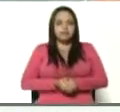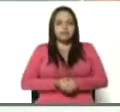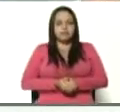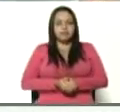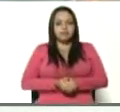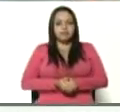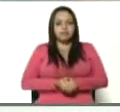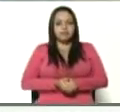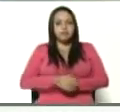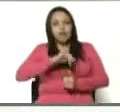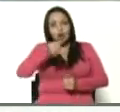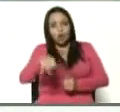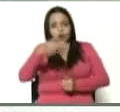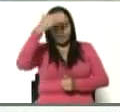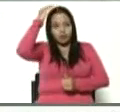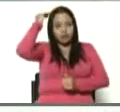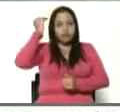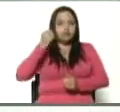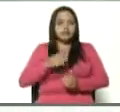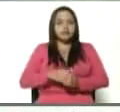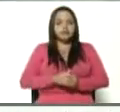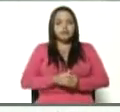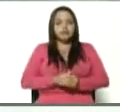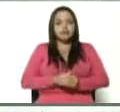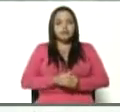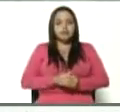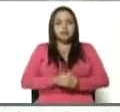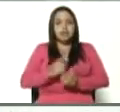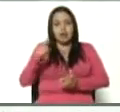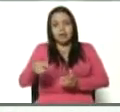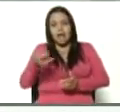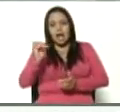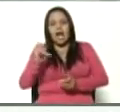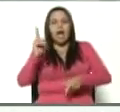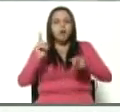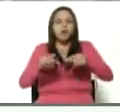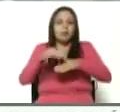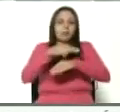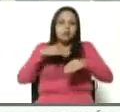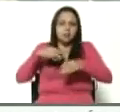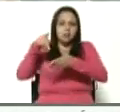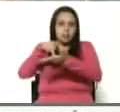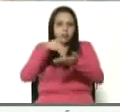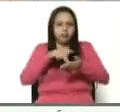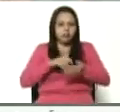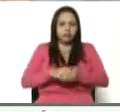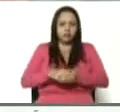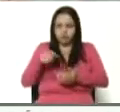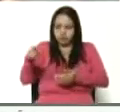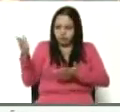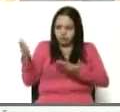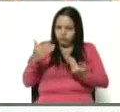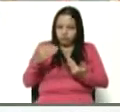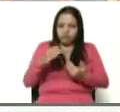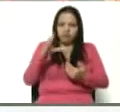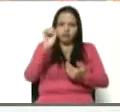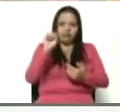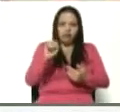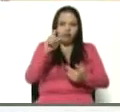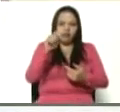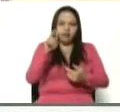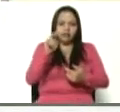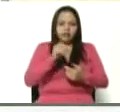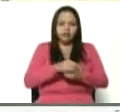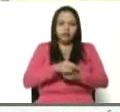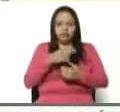Jorge Rodríguez. Estuvieron también algunos ministros. ¿Tú estuviste, Castro Sotelo? ¿No estuviste?